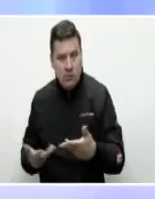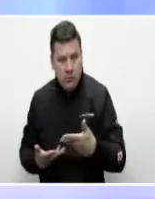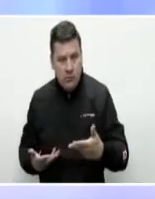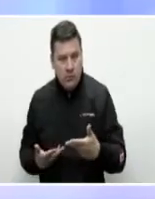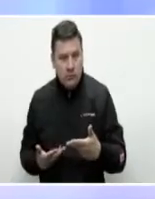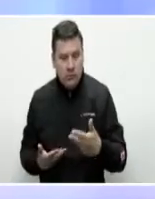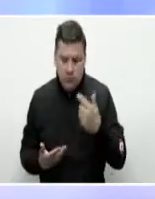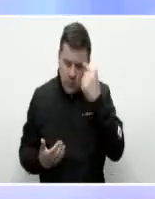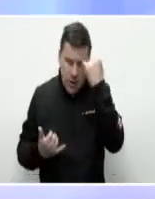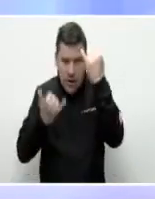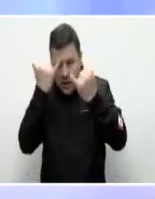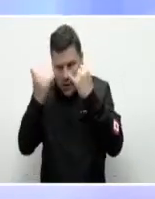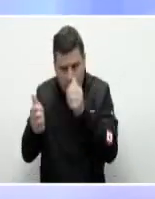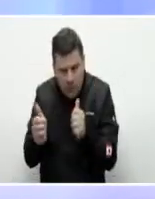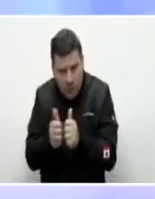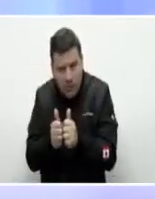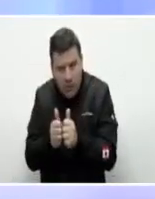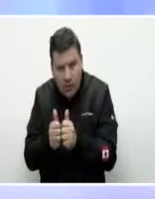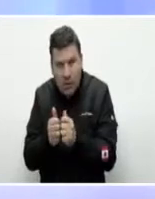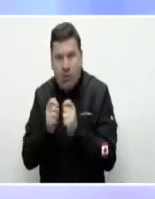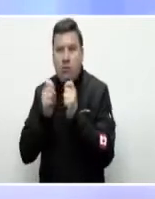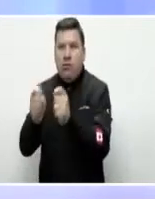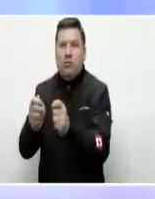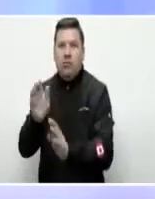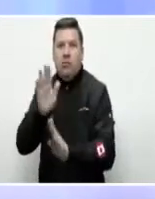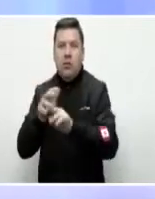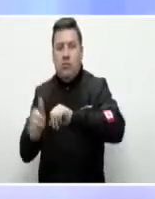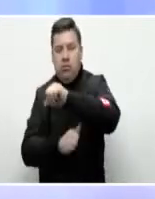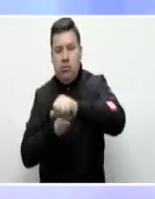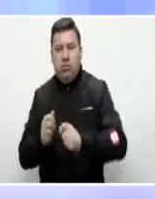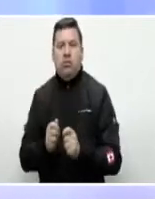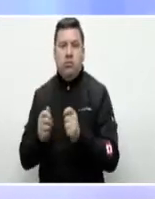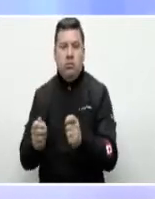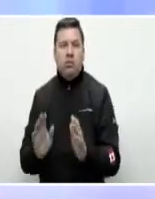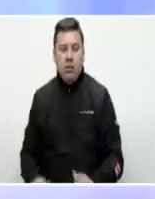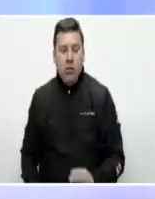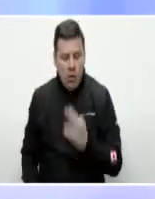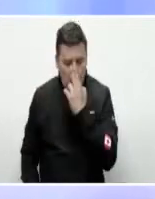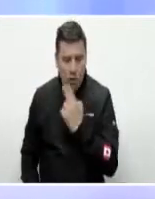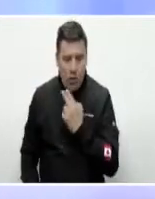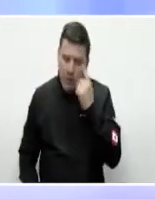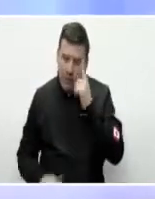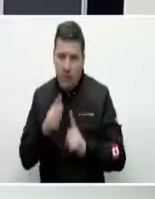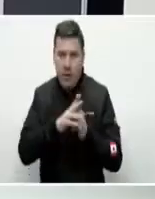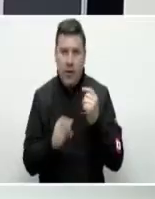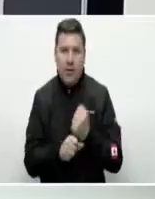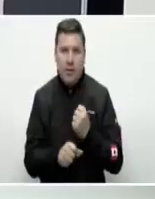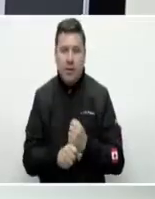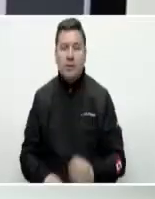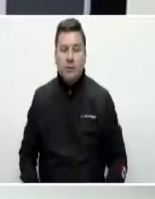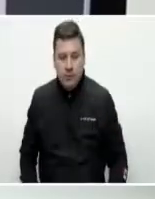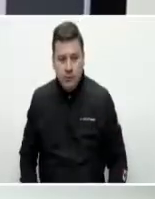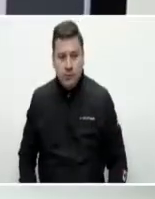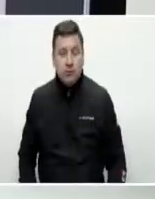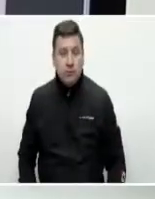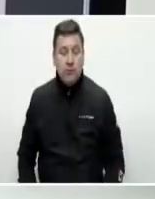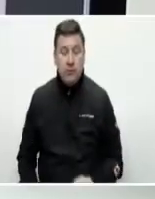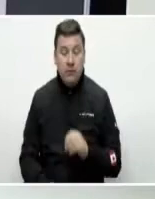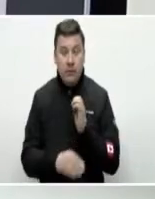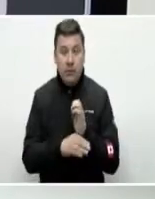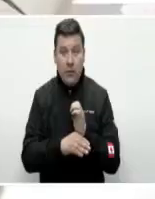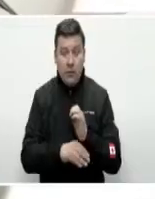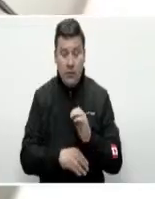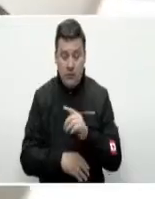prototipe su idea, la lleve a un producto y la saque al mercado y cumpla con la generación de empleo. Siendo la entidad del brazo